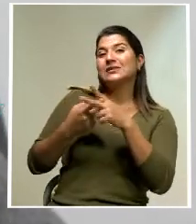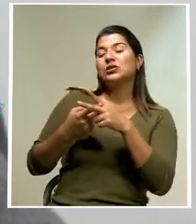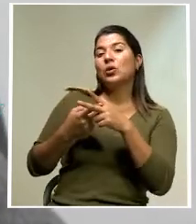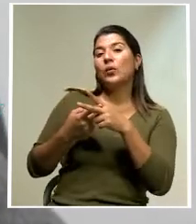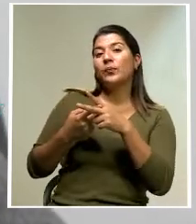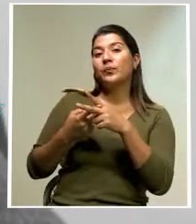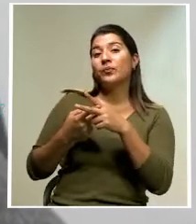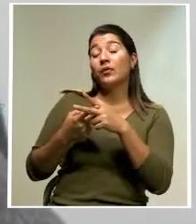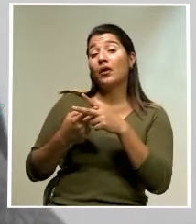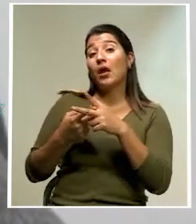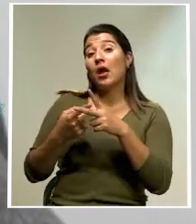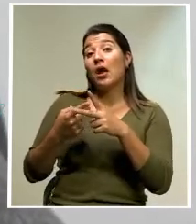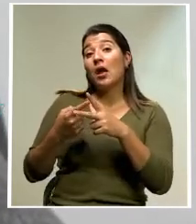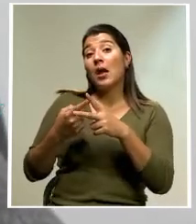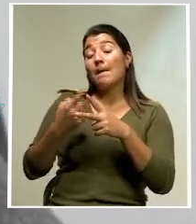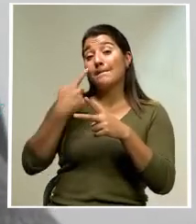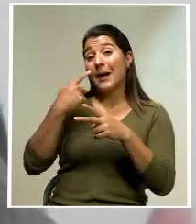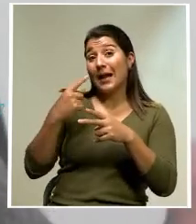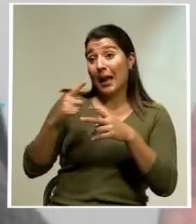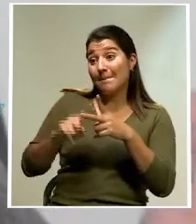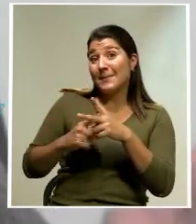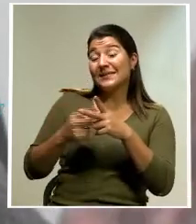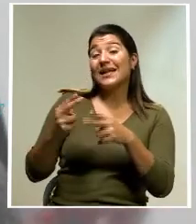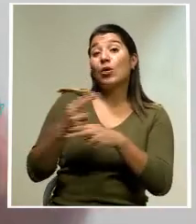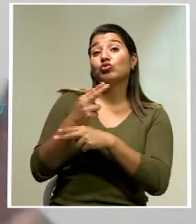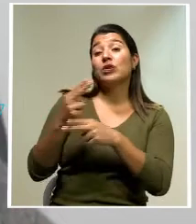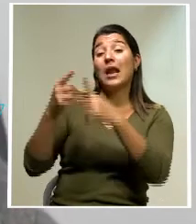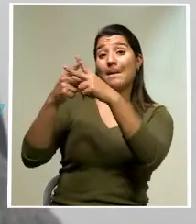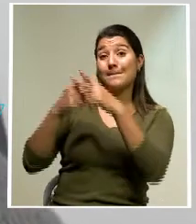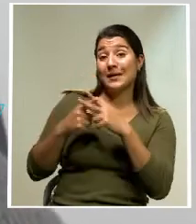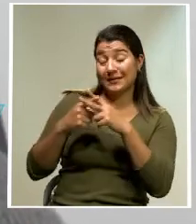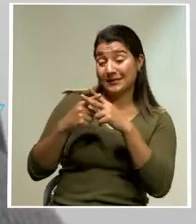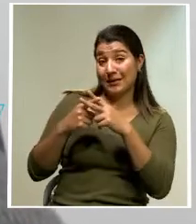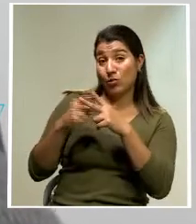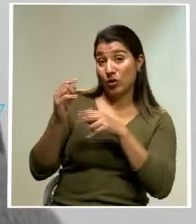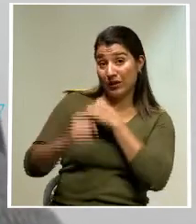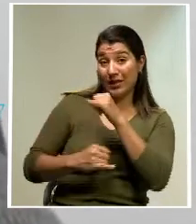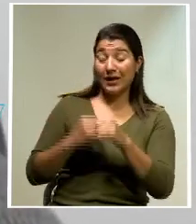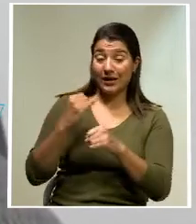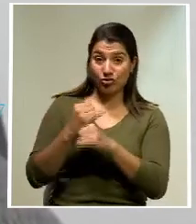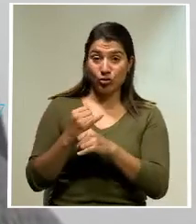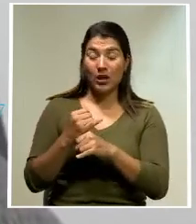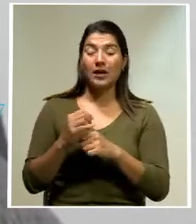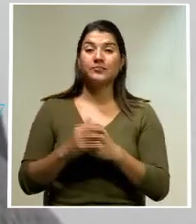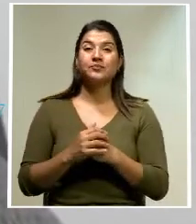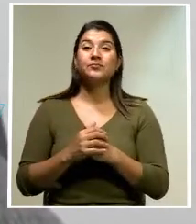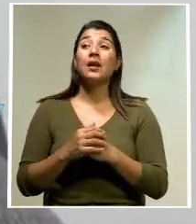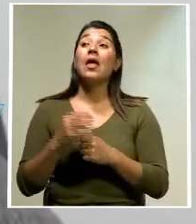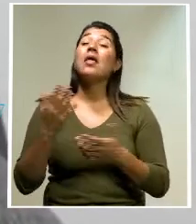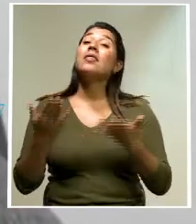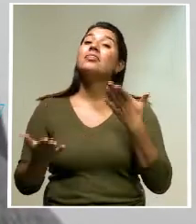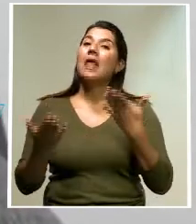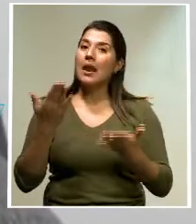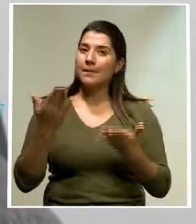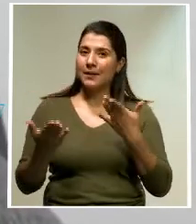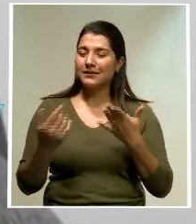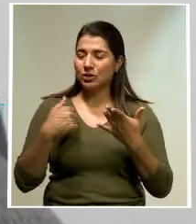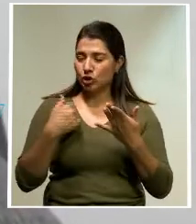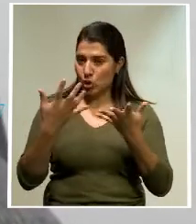ejecución de los préstamos externos, inclusive desde lo que es la aprobación. Tal vez acotar ahí que la cantidad de meses